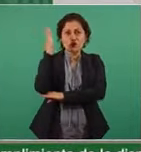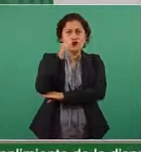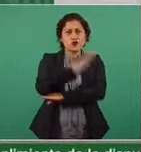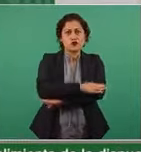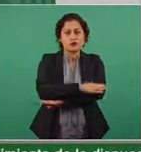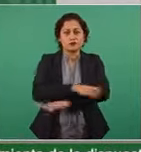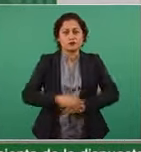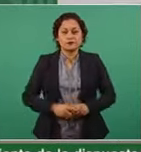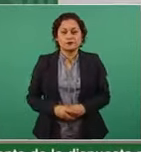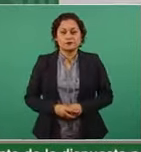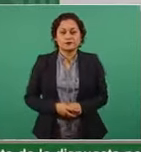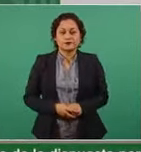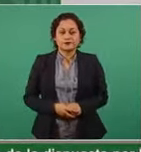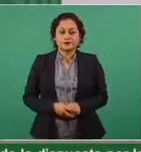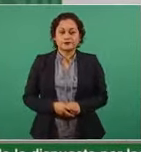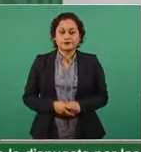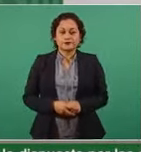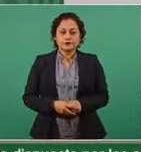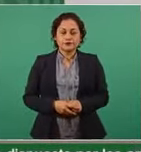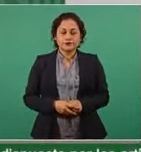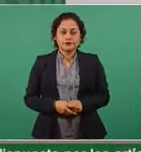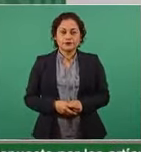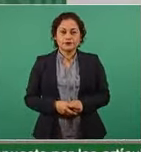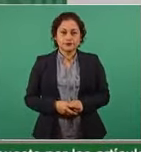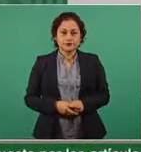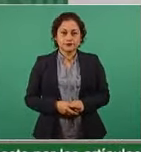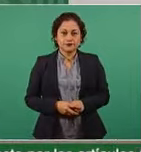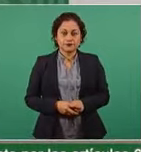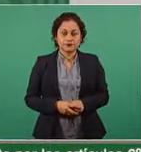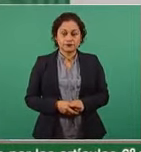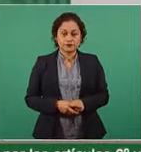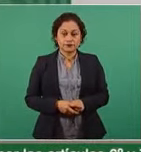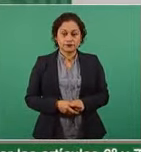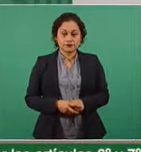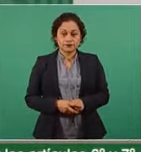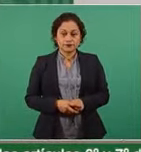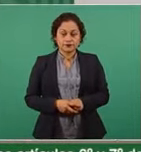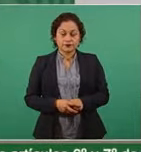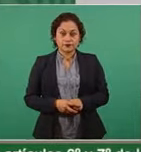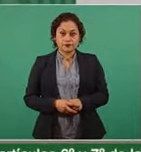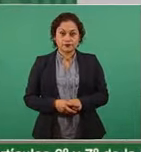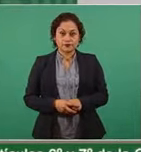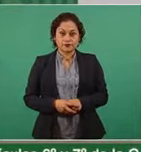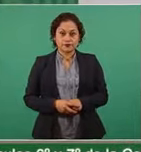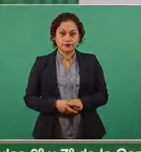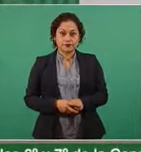Entonces, vamos a cumplir con el programa.